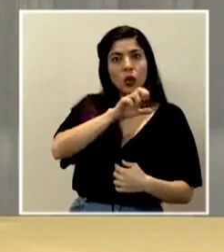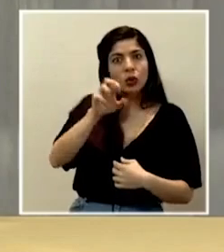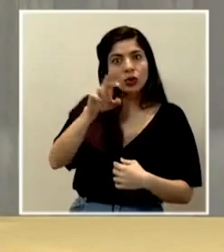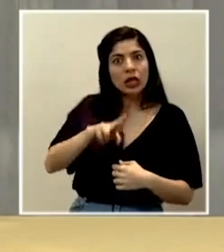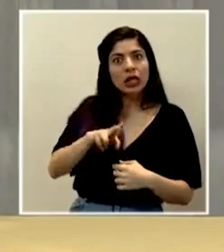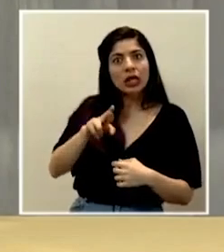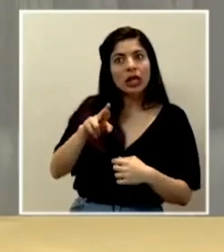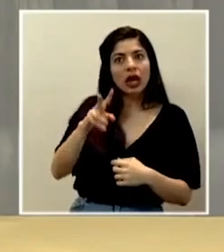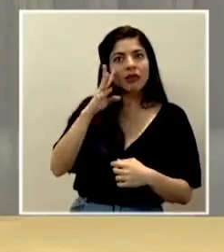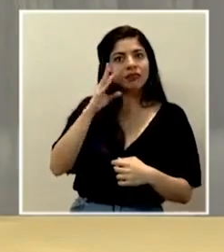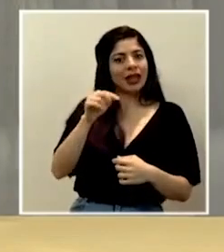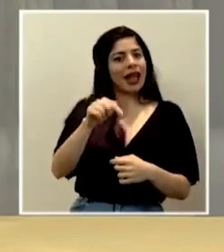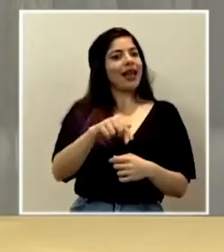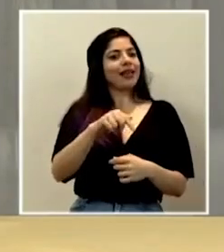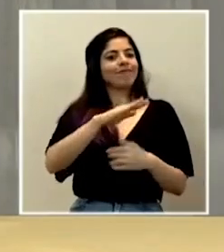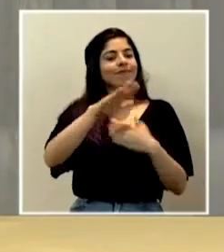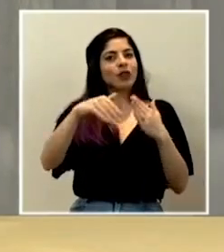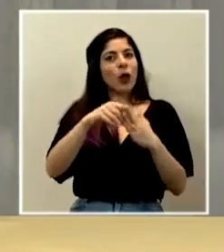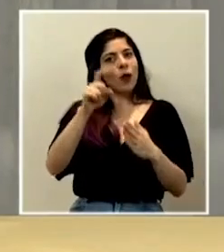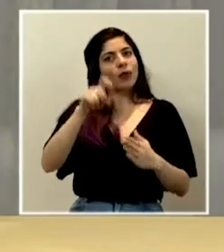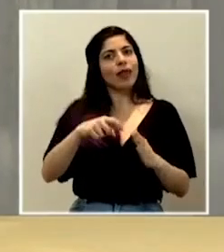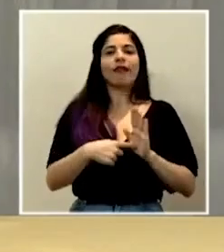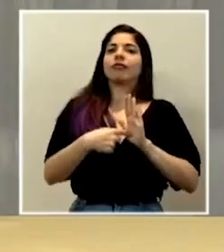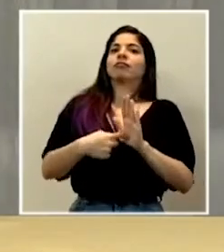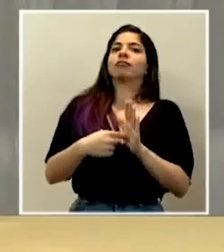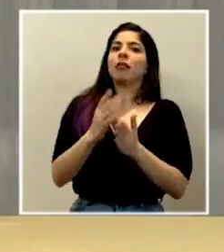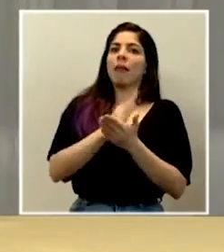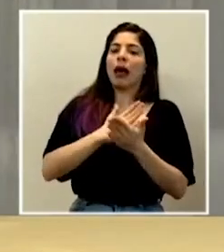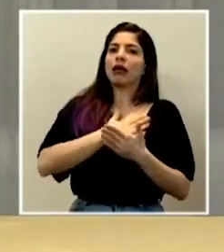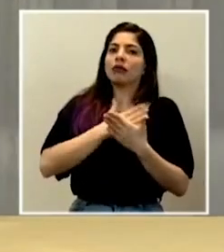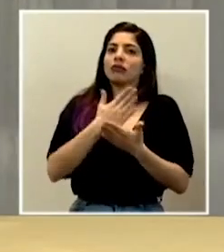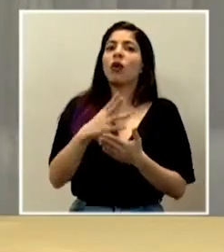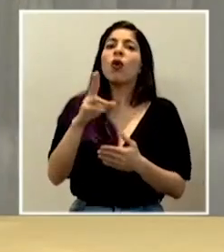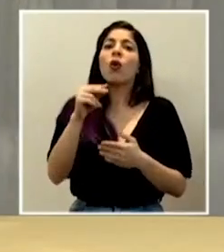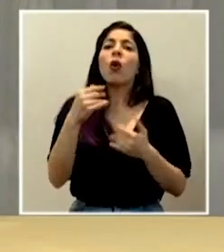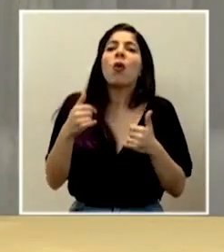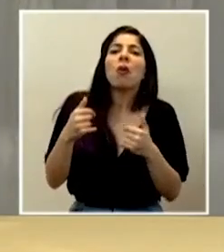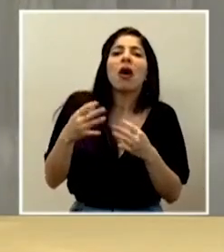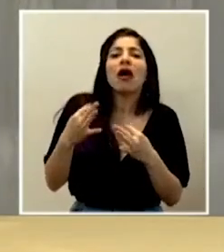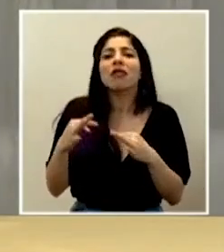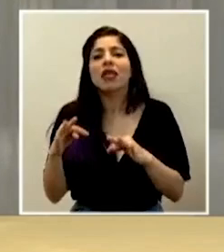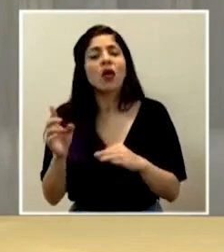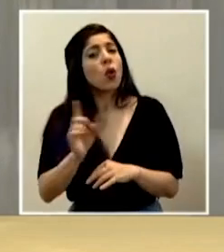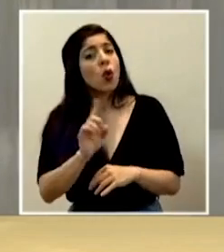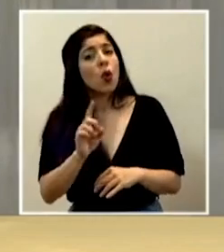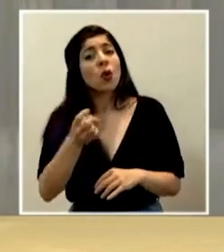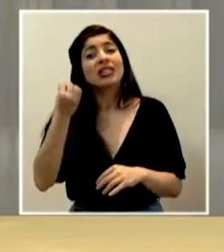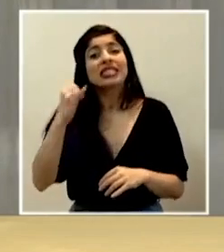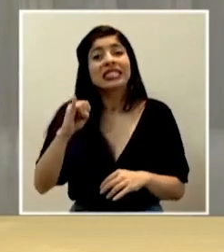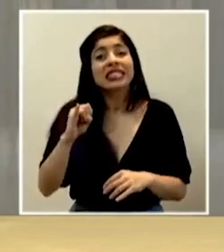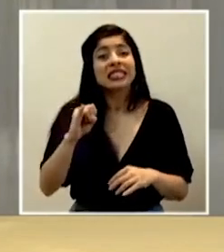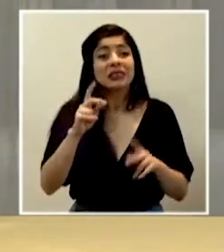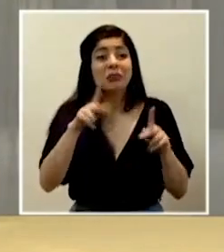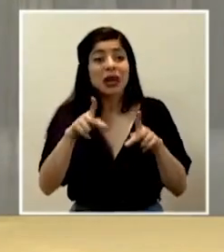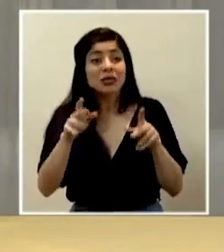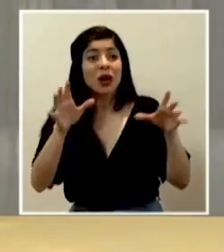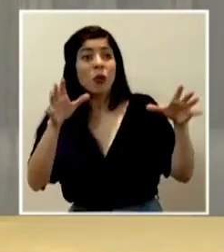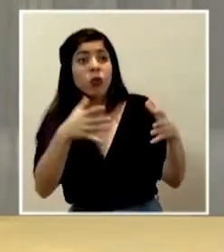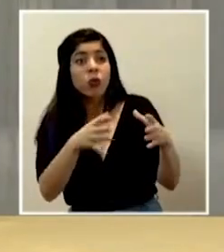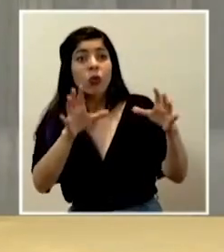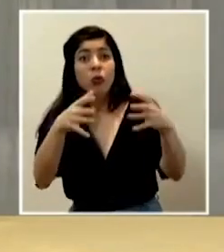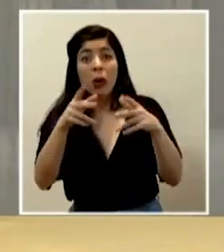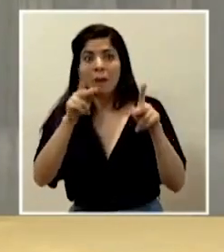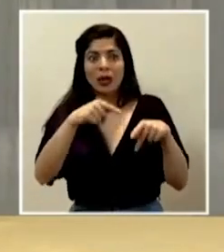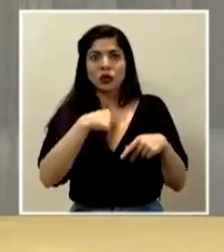y yo creo que aquí tenemos que todos poner de nuestra parte. No nos la juguemos. Si empezamos a ser conglomerados de personas con las cuales no